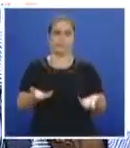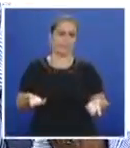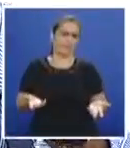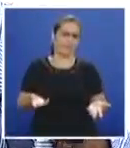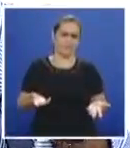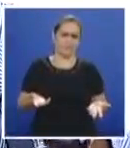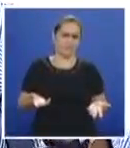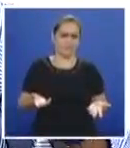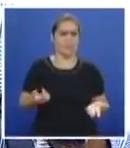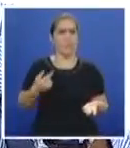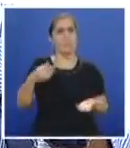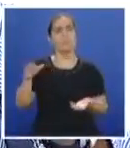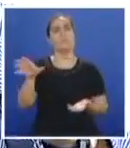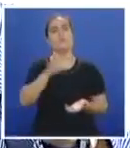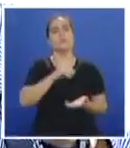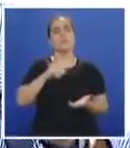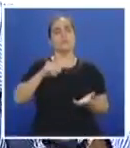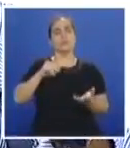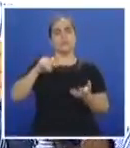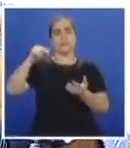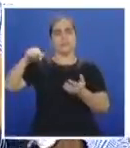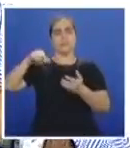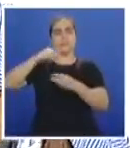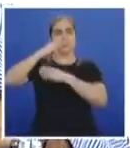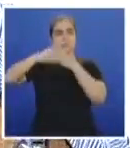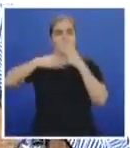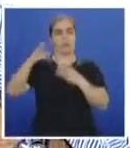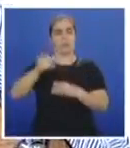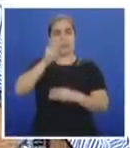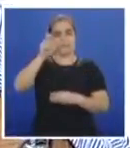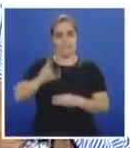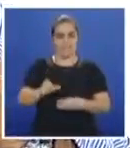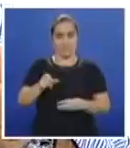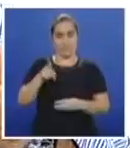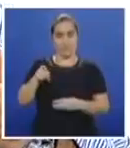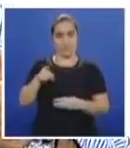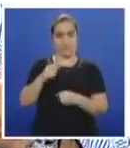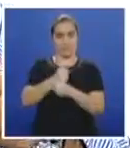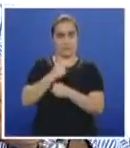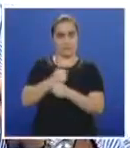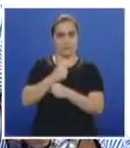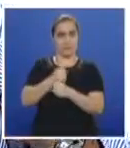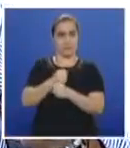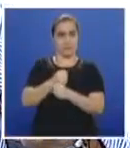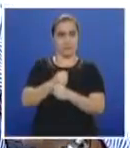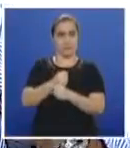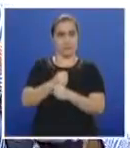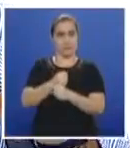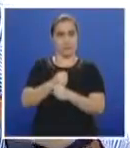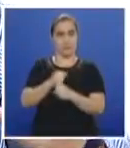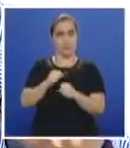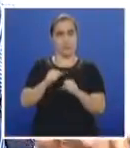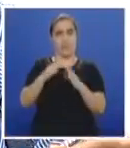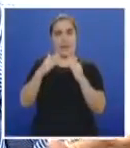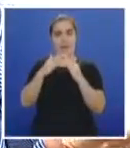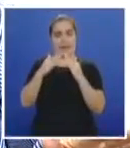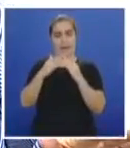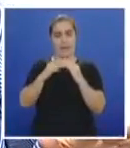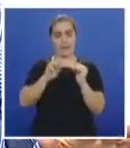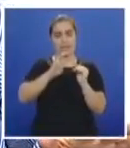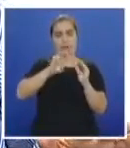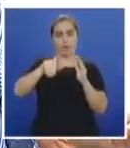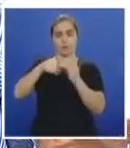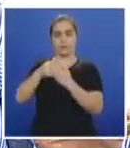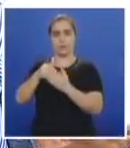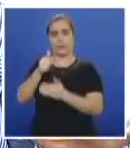hombre, ya todas las ciudades del mundo, los ejecutivos, hombre, trabajan hasta las diez de la mañana en la casa sacando todos los